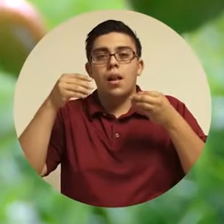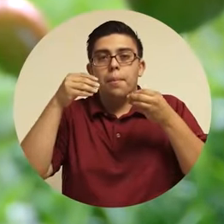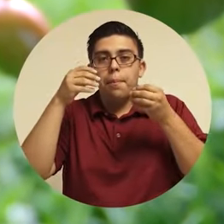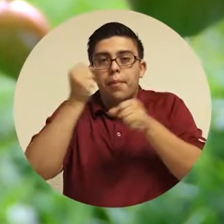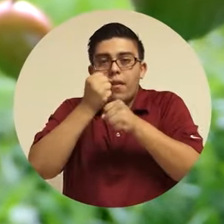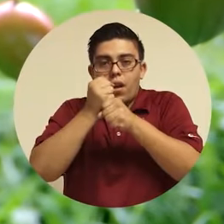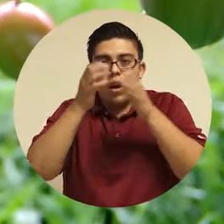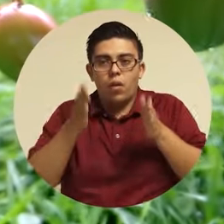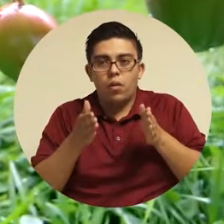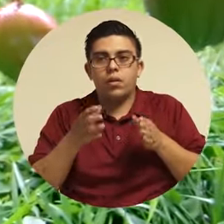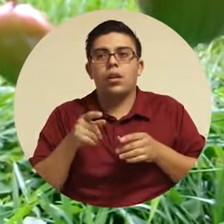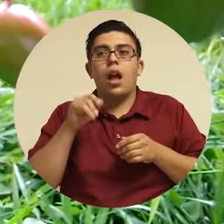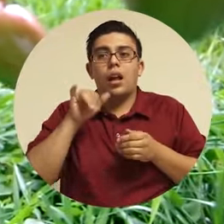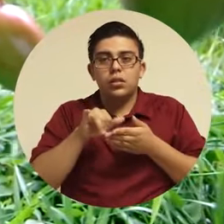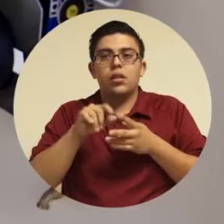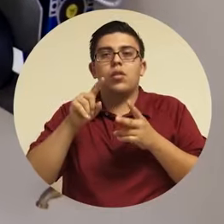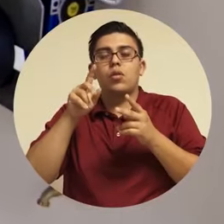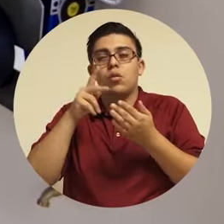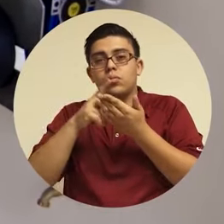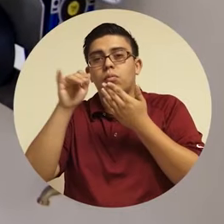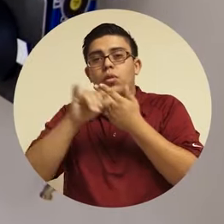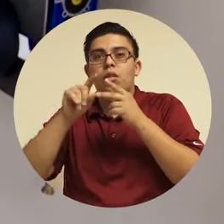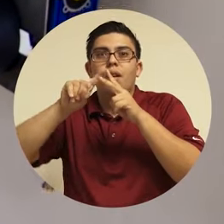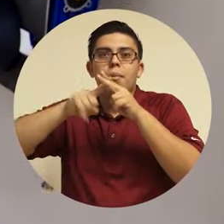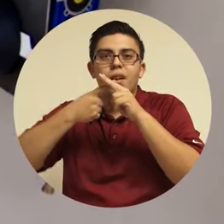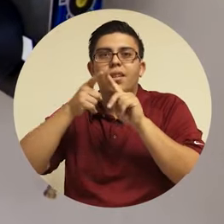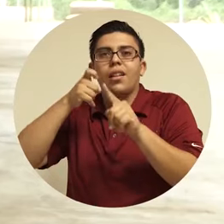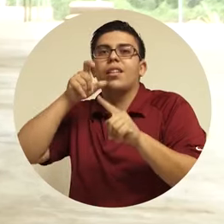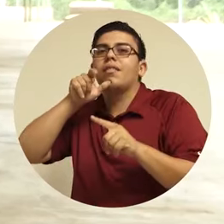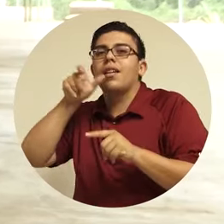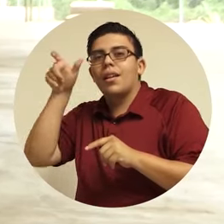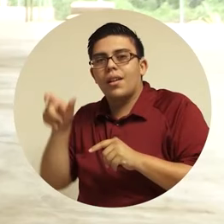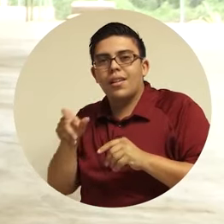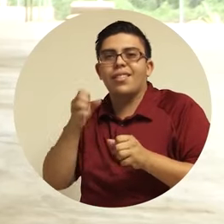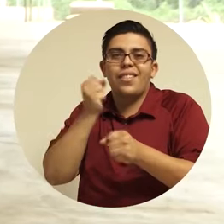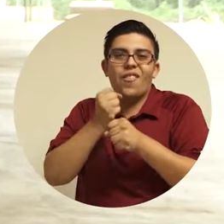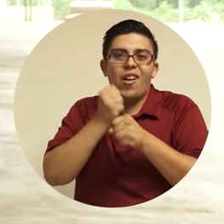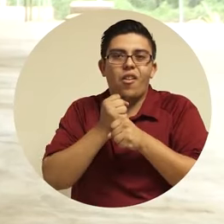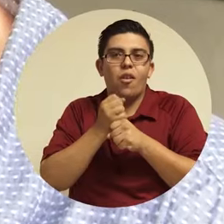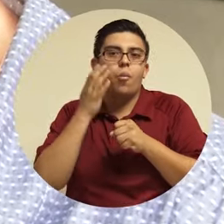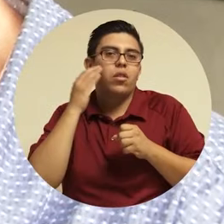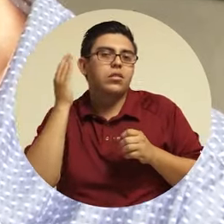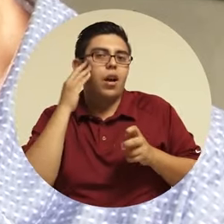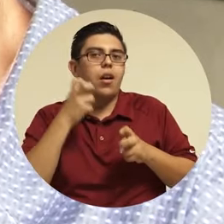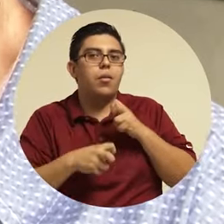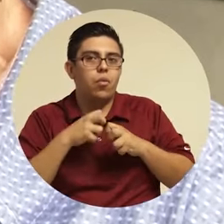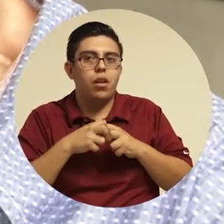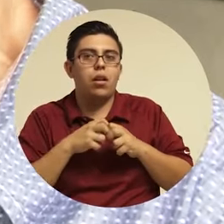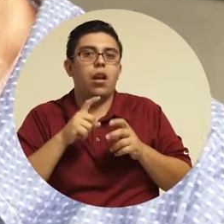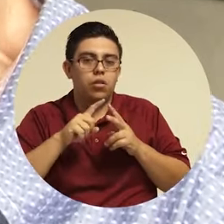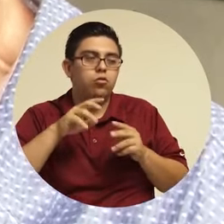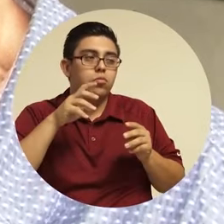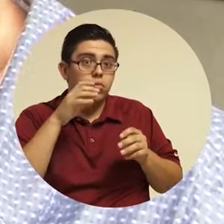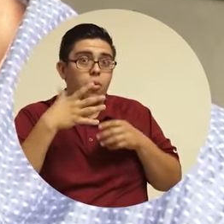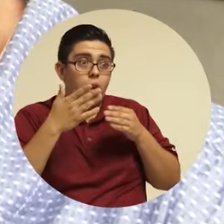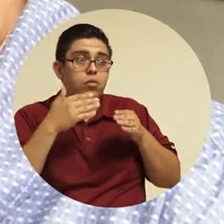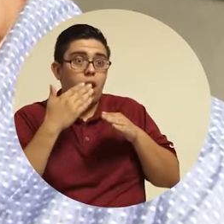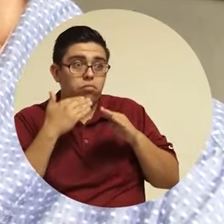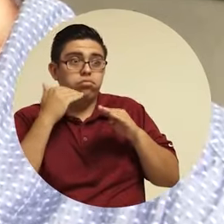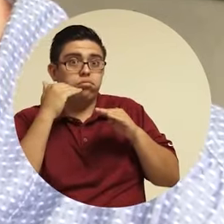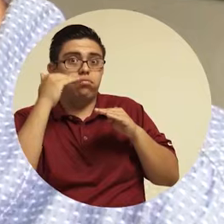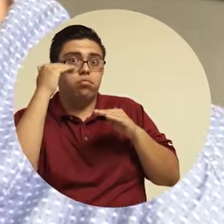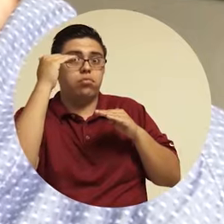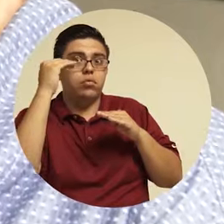vienen desde ahí. Por supuesto que pasan por todo este proceso, ¿verdad? Y ahí como hay un equipo colegiado,